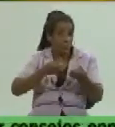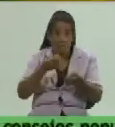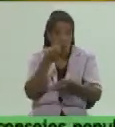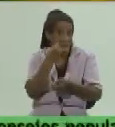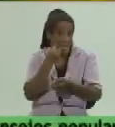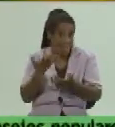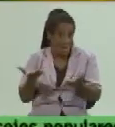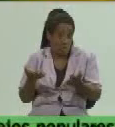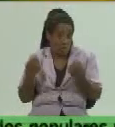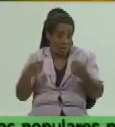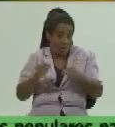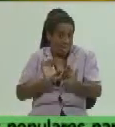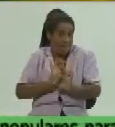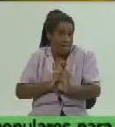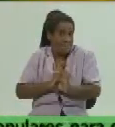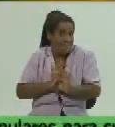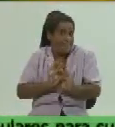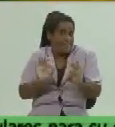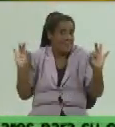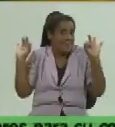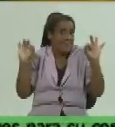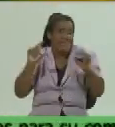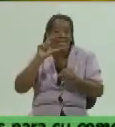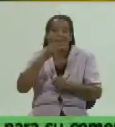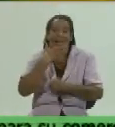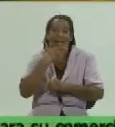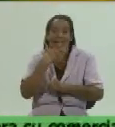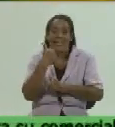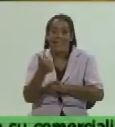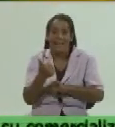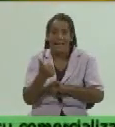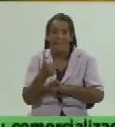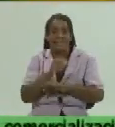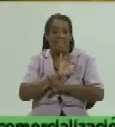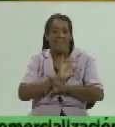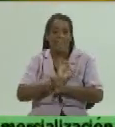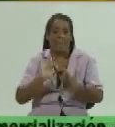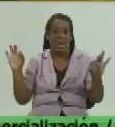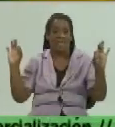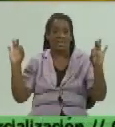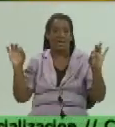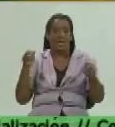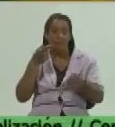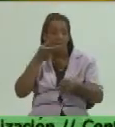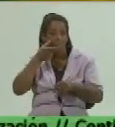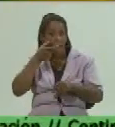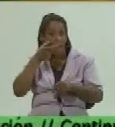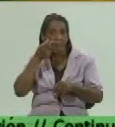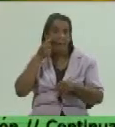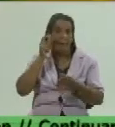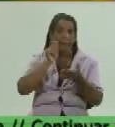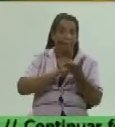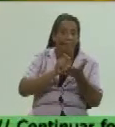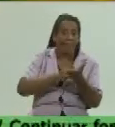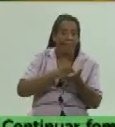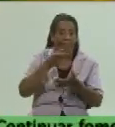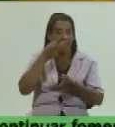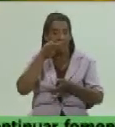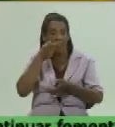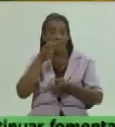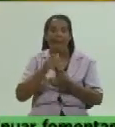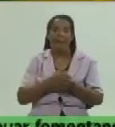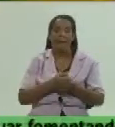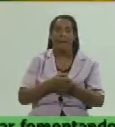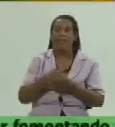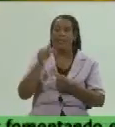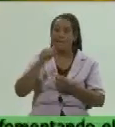y tienen que tener la calidad que lleva y esto también hay que supervisarlo hay que controlarlo hay que tenerlo en cuenta esto va a disminuir